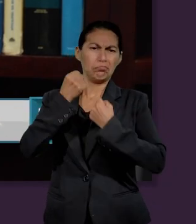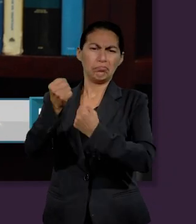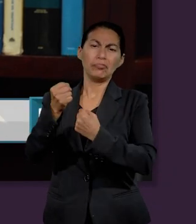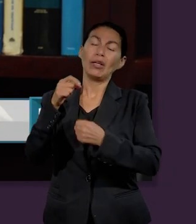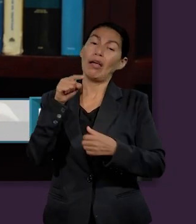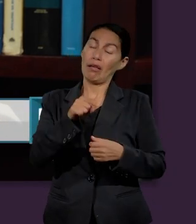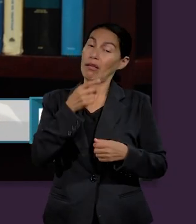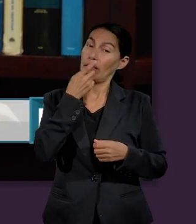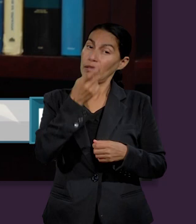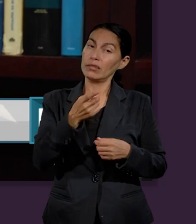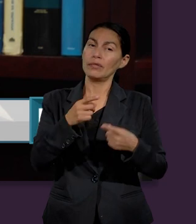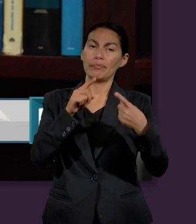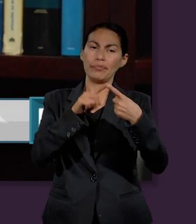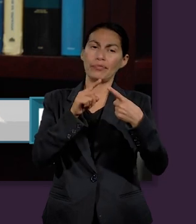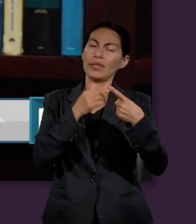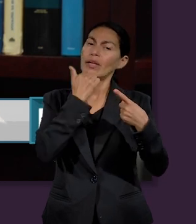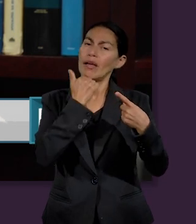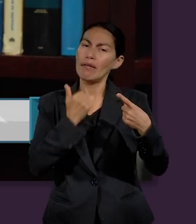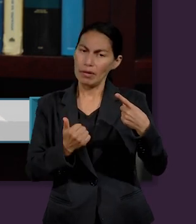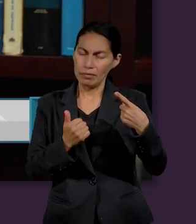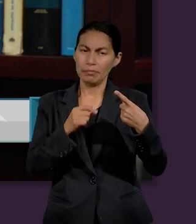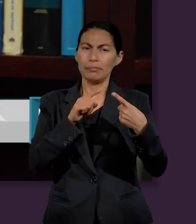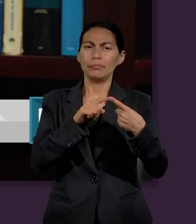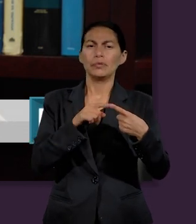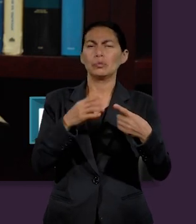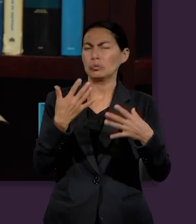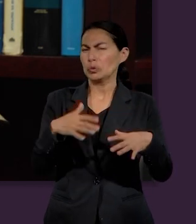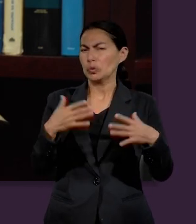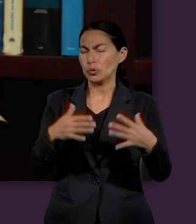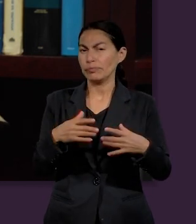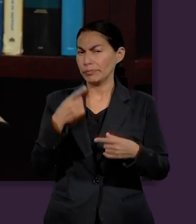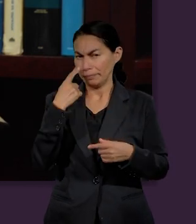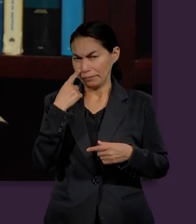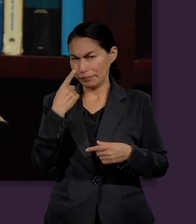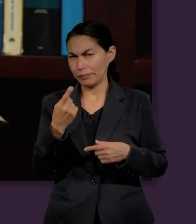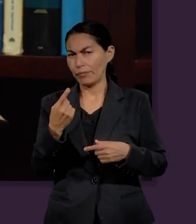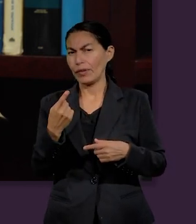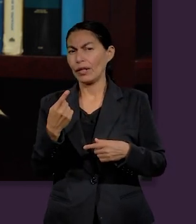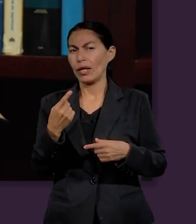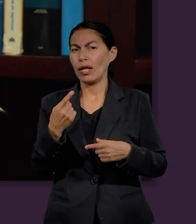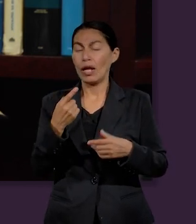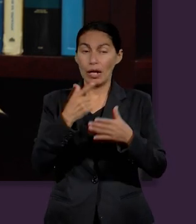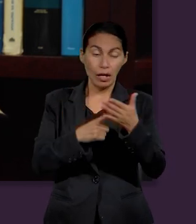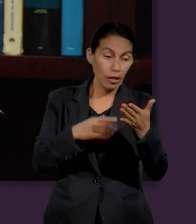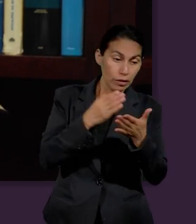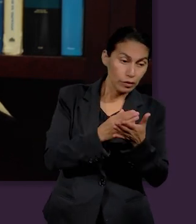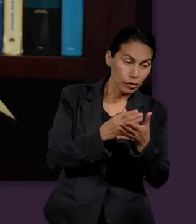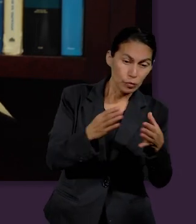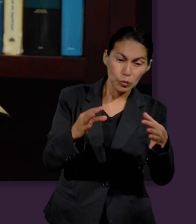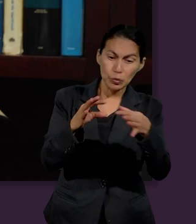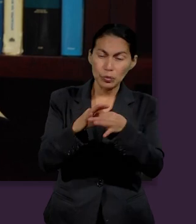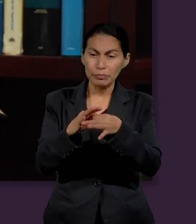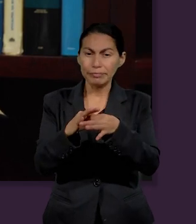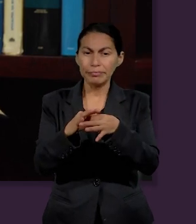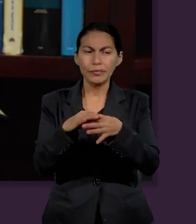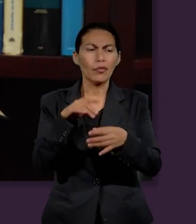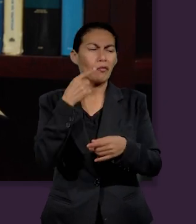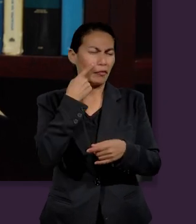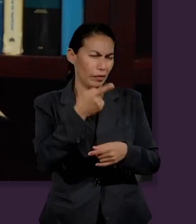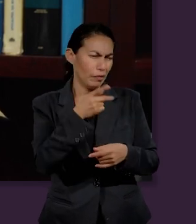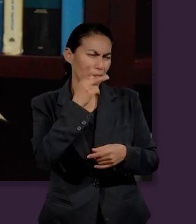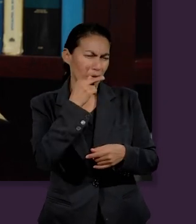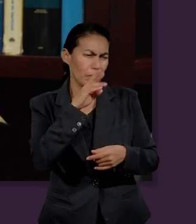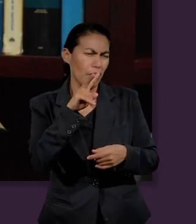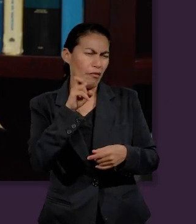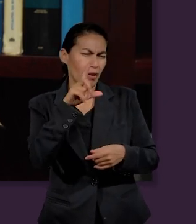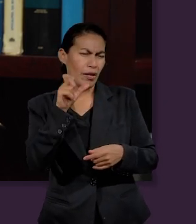destaca y se le dedica a un buen espacio el patriarca Abraham. Ahora, algo que llama la atención en relación con nuestra elección, Pastor